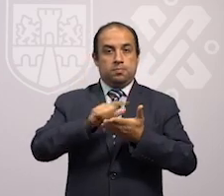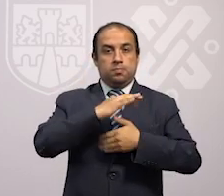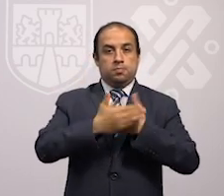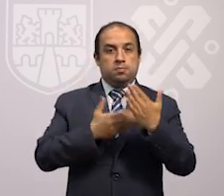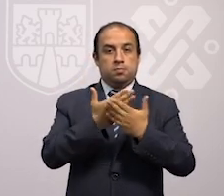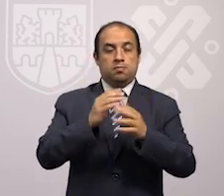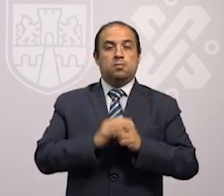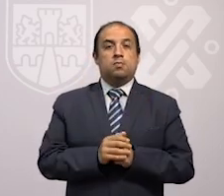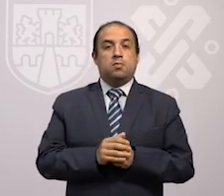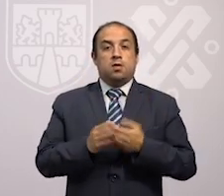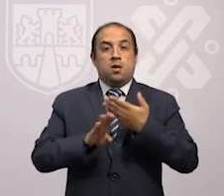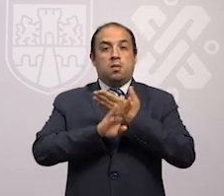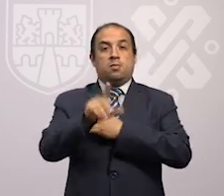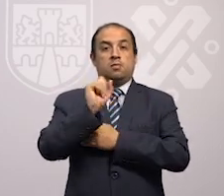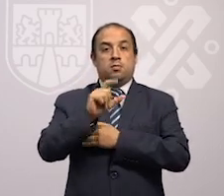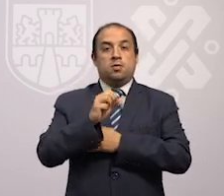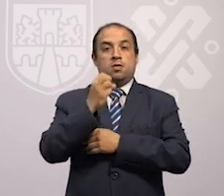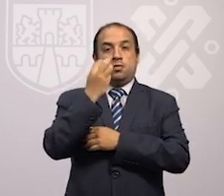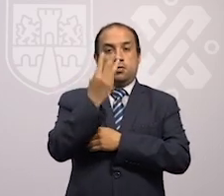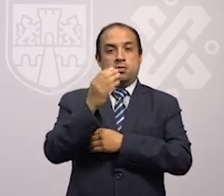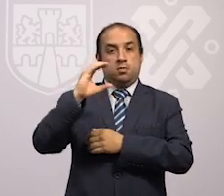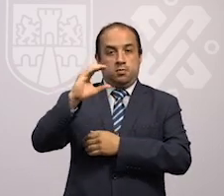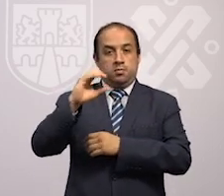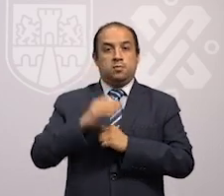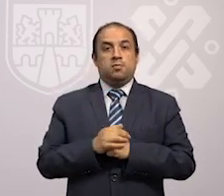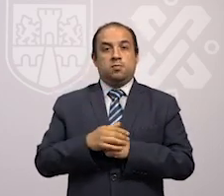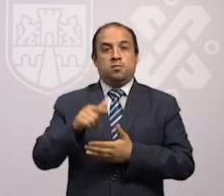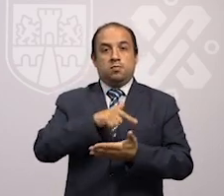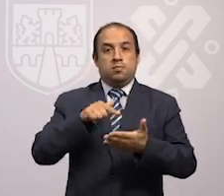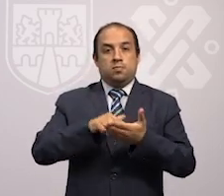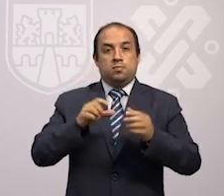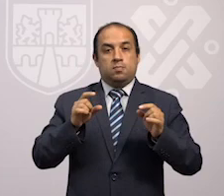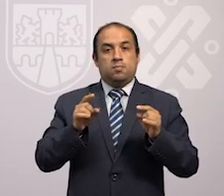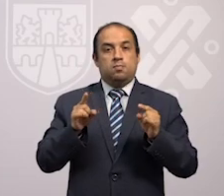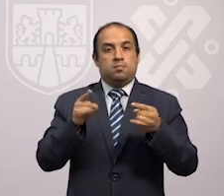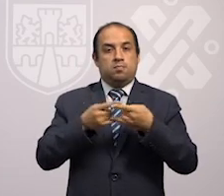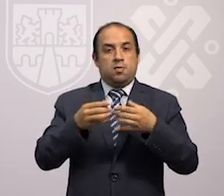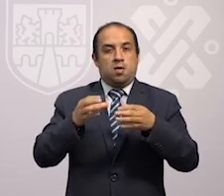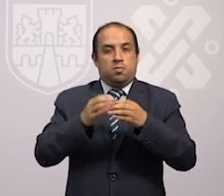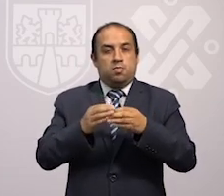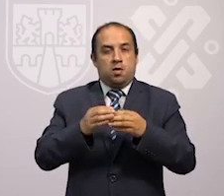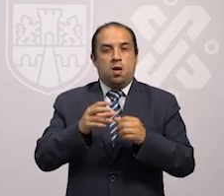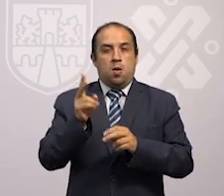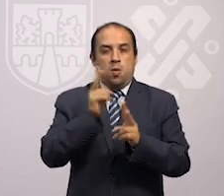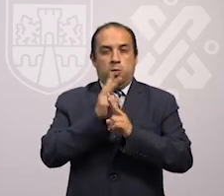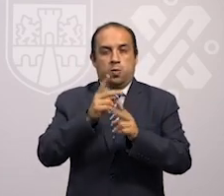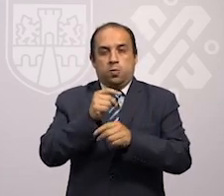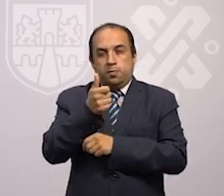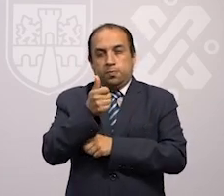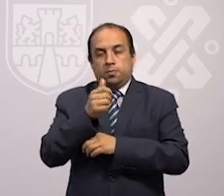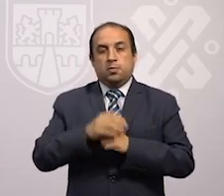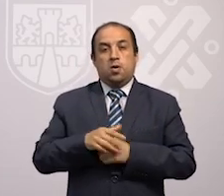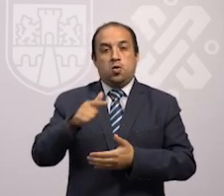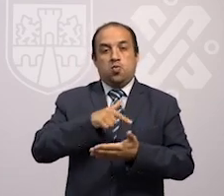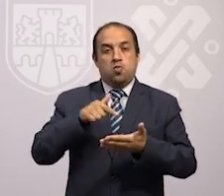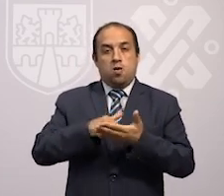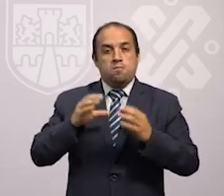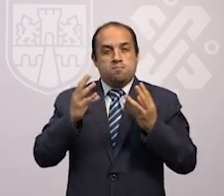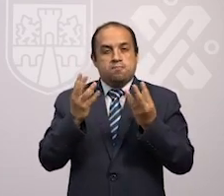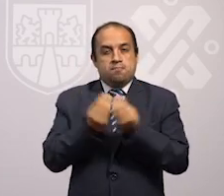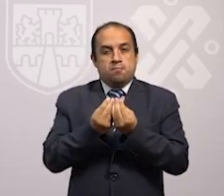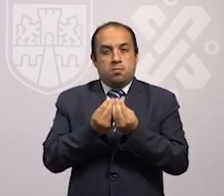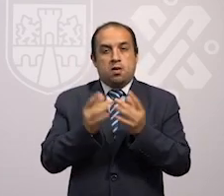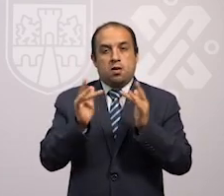manos. Y evita también las tres Cs, espacios cerrados, poco ventilados, lugares concurridos